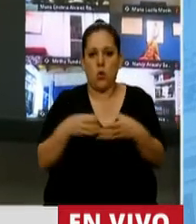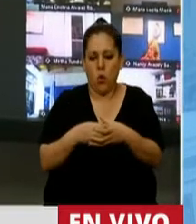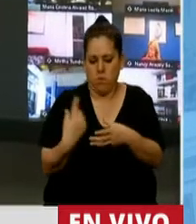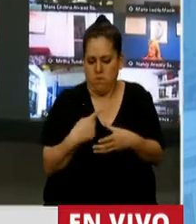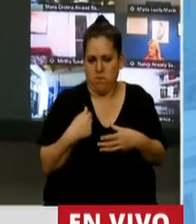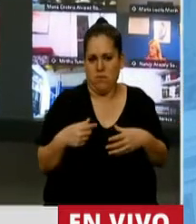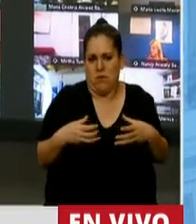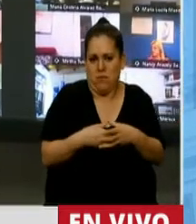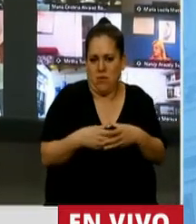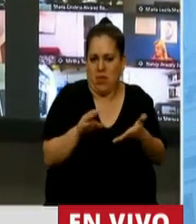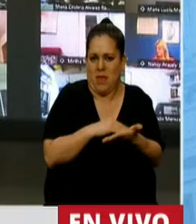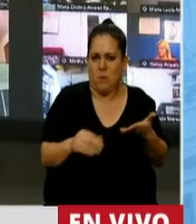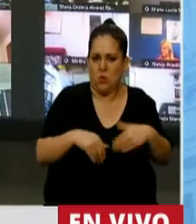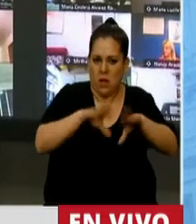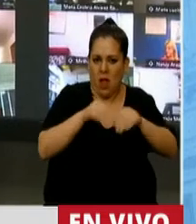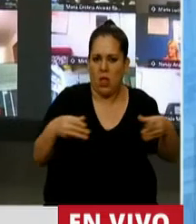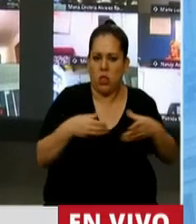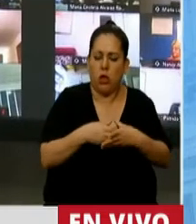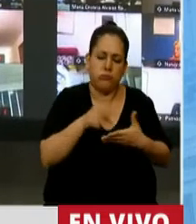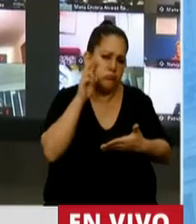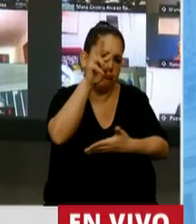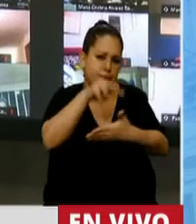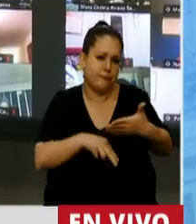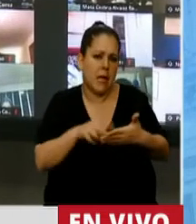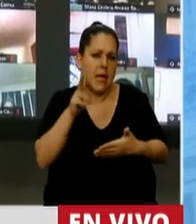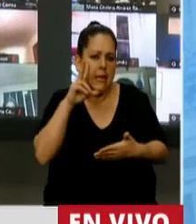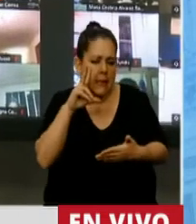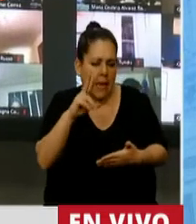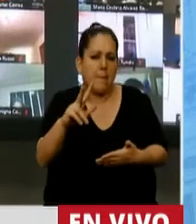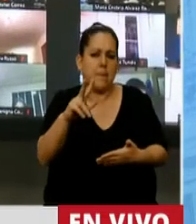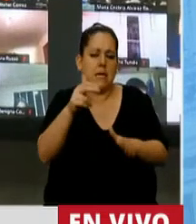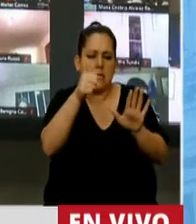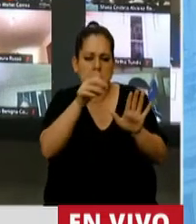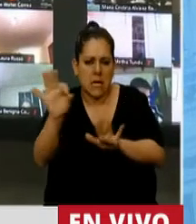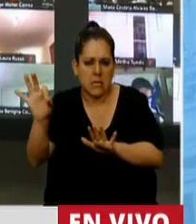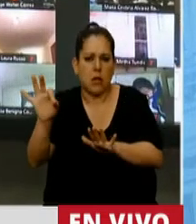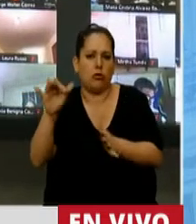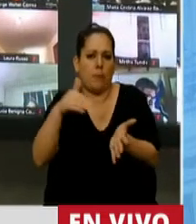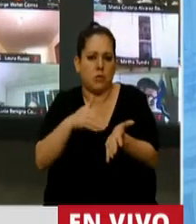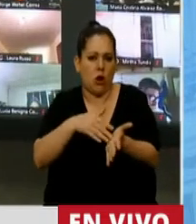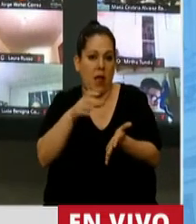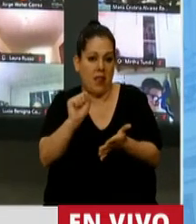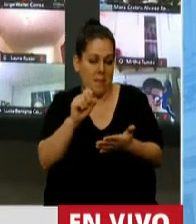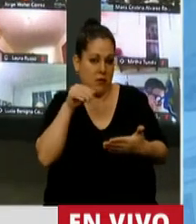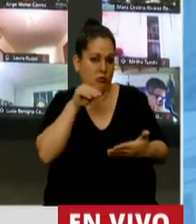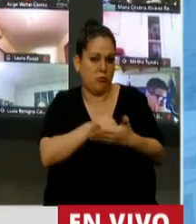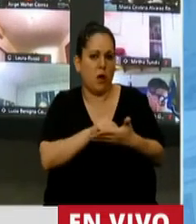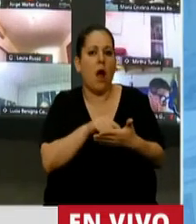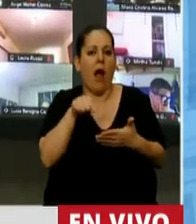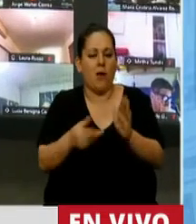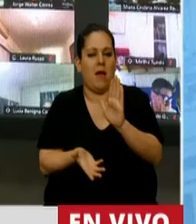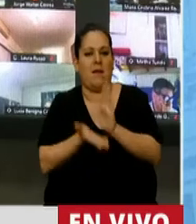estuvimos gestionando el aumento en el presupuesto que se había enviado, que era de 3.361 millones de pesos. Esto se elevó en el dictamen a 3